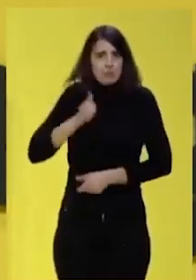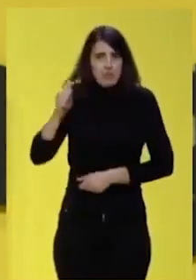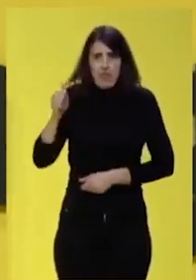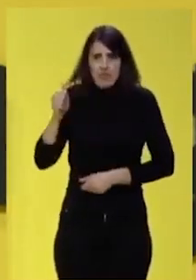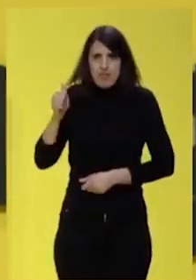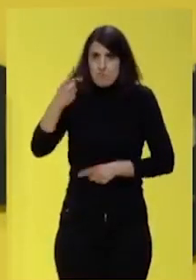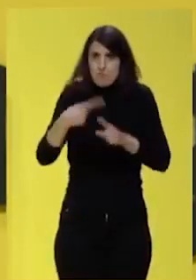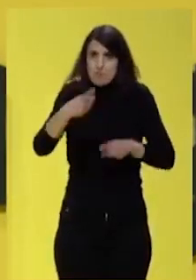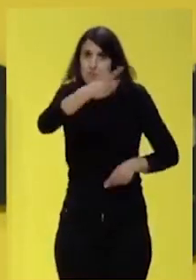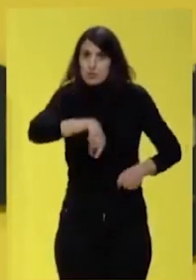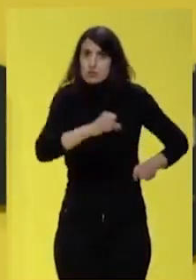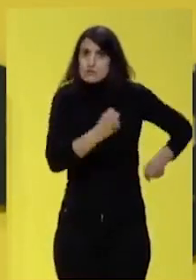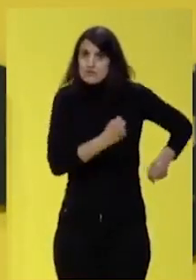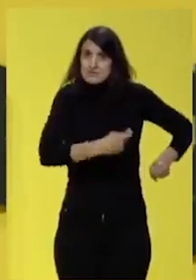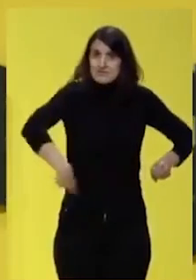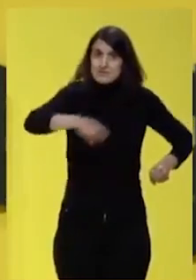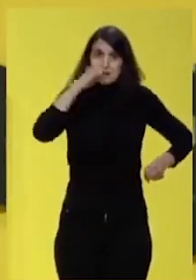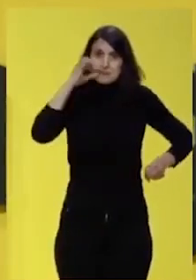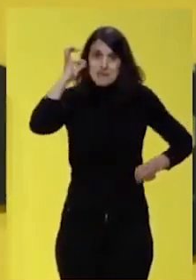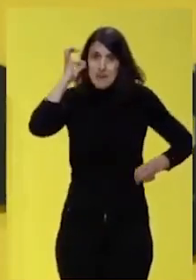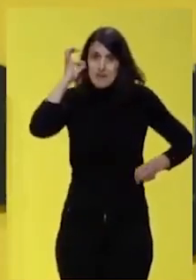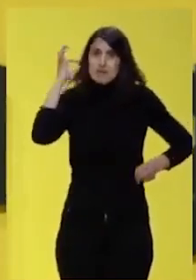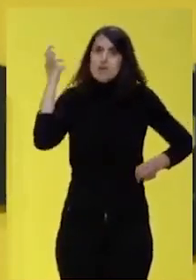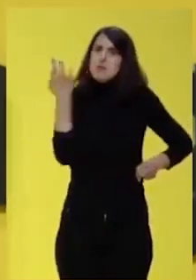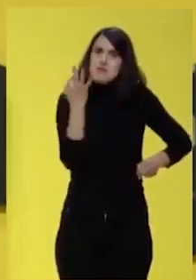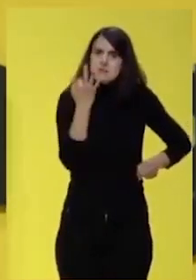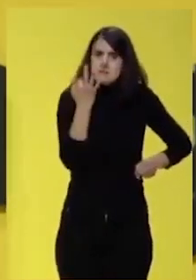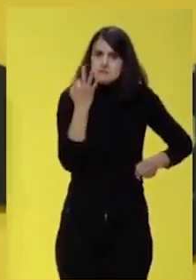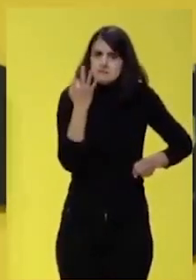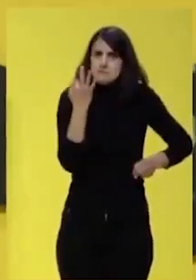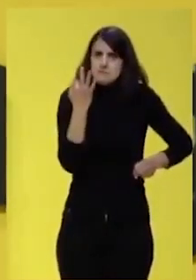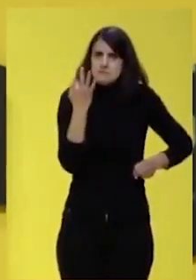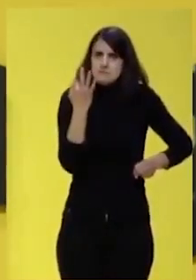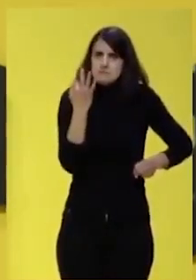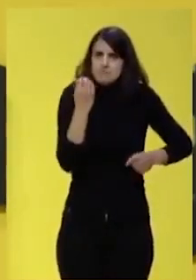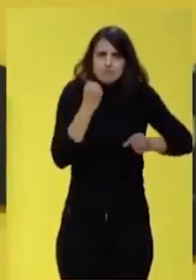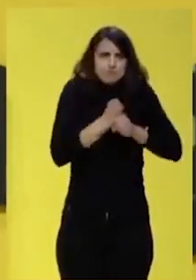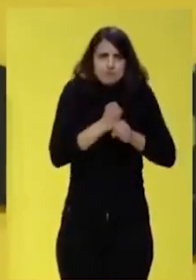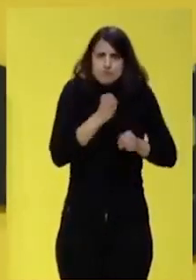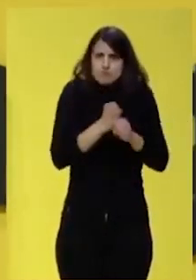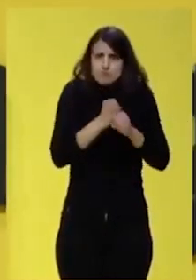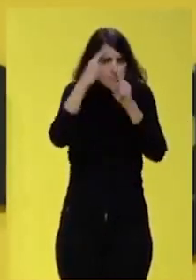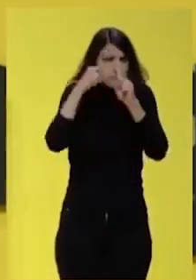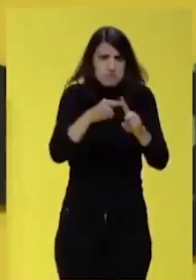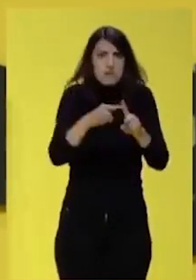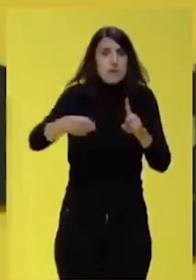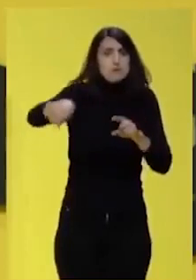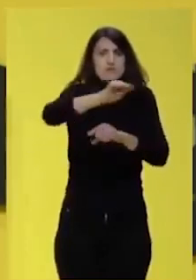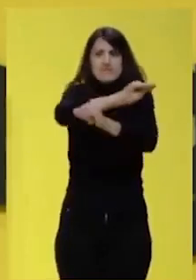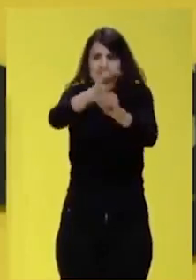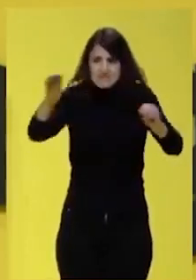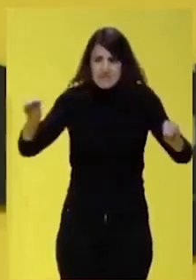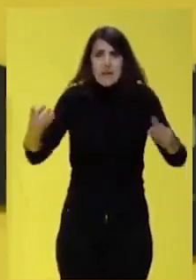trabajadores y trabajadoras. Por eso hay que hacer una apelación a la responsabilidad. A la responsabilidad histórica.